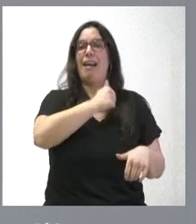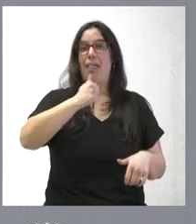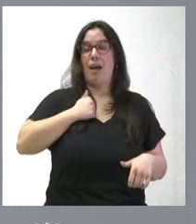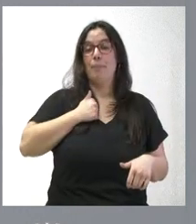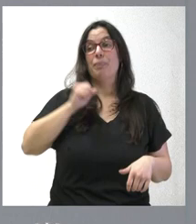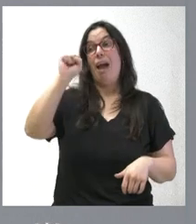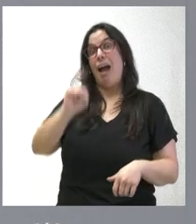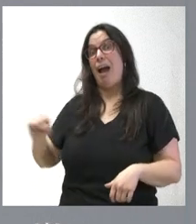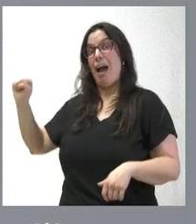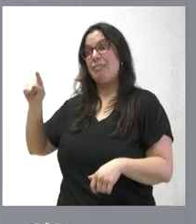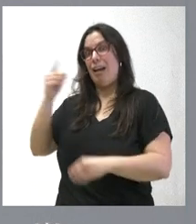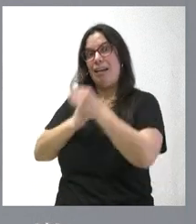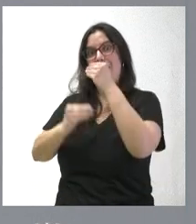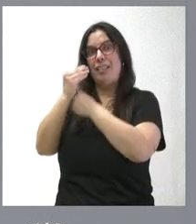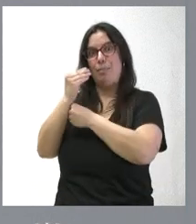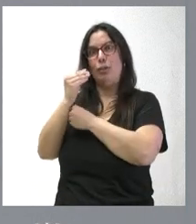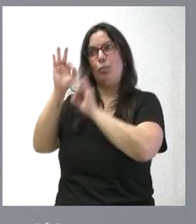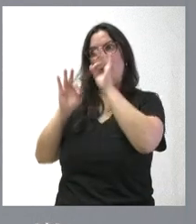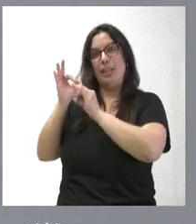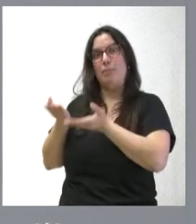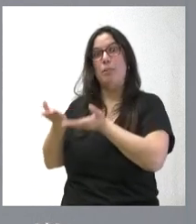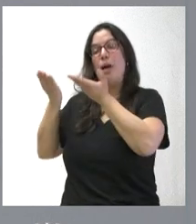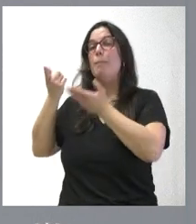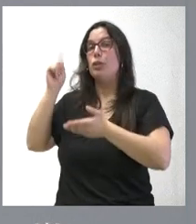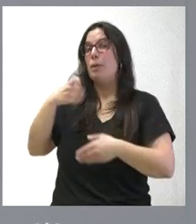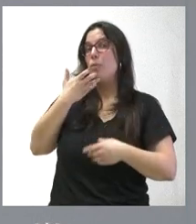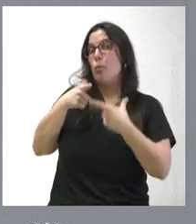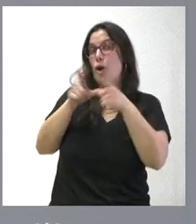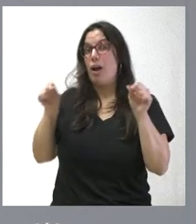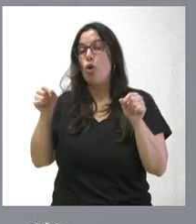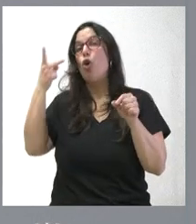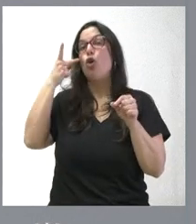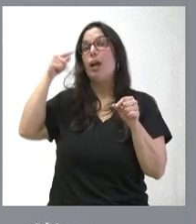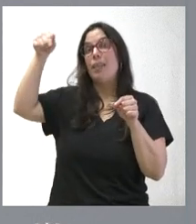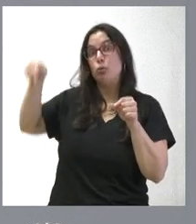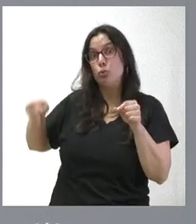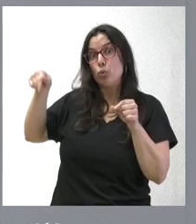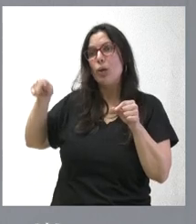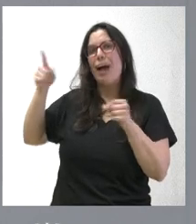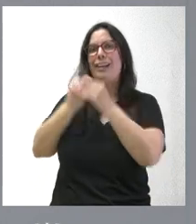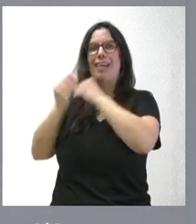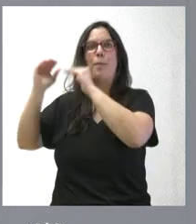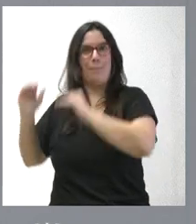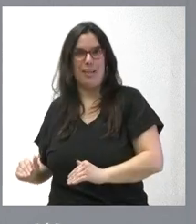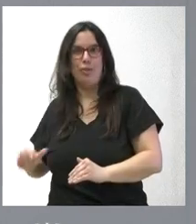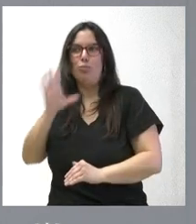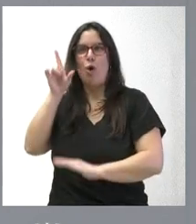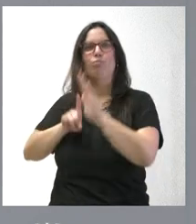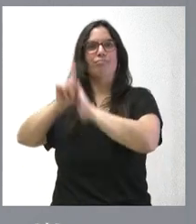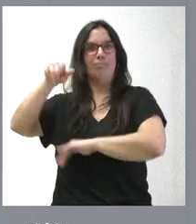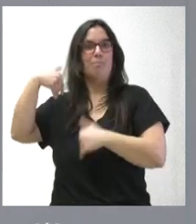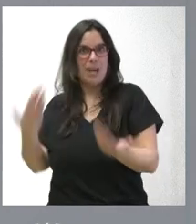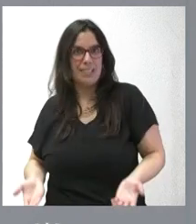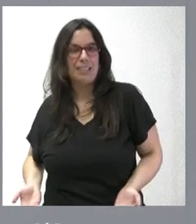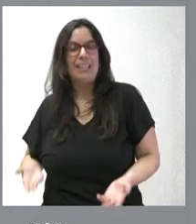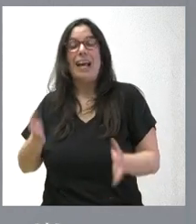tasas de nacimiento son más altas, pero son extremadamente bajas también en Japón y en Corea del Sur, que son los países quizá que tengan nuestro mismo nivel de desarrollo. Por tanto, es